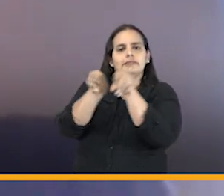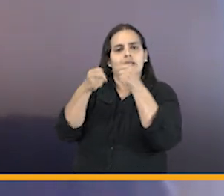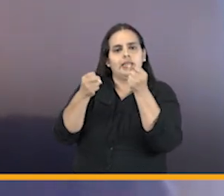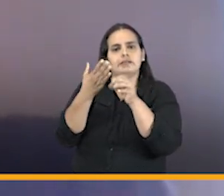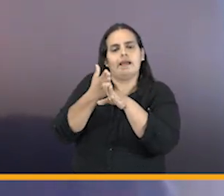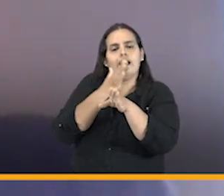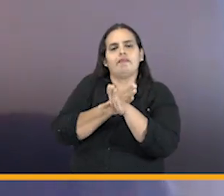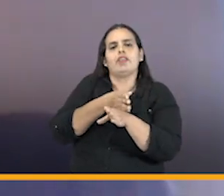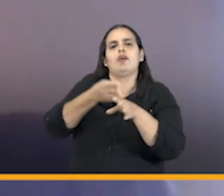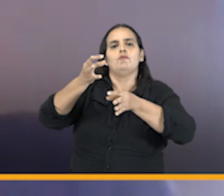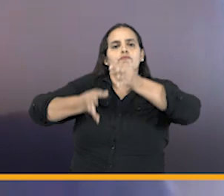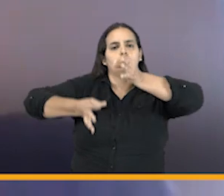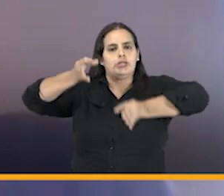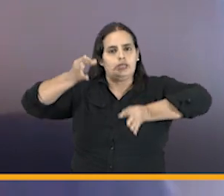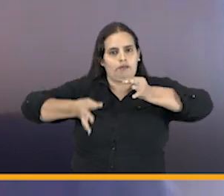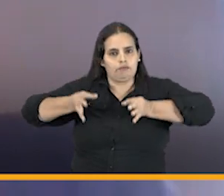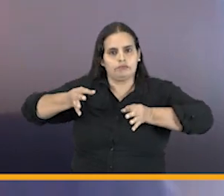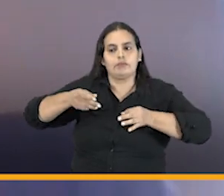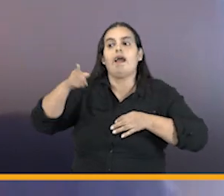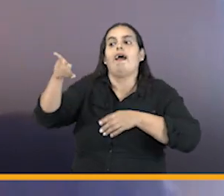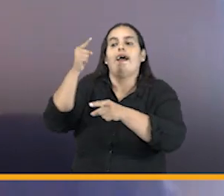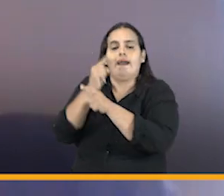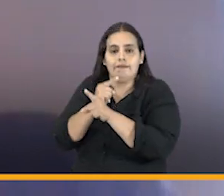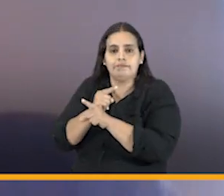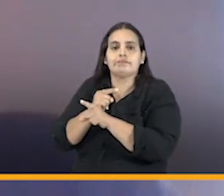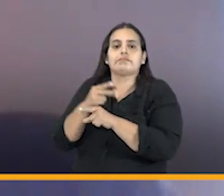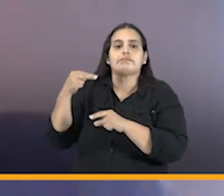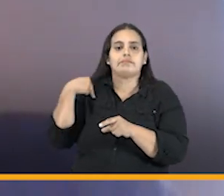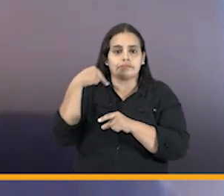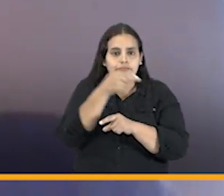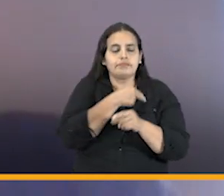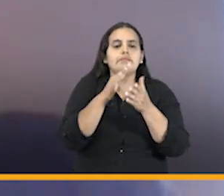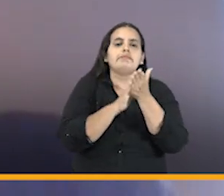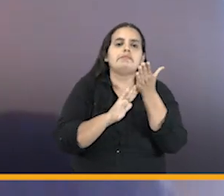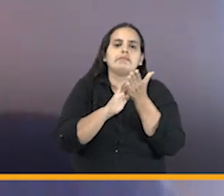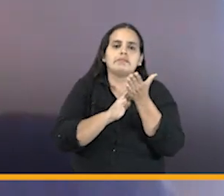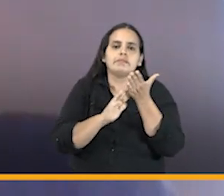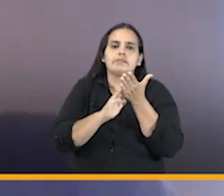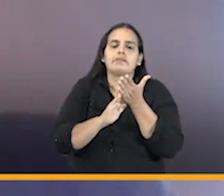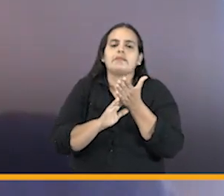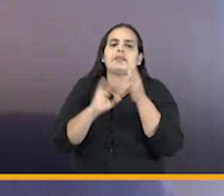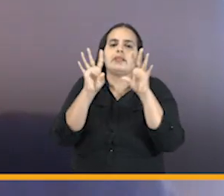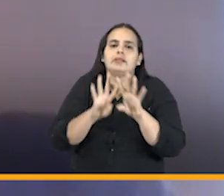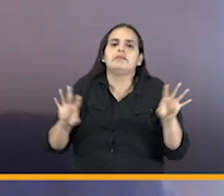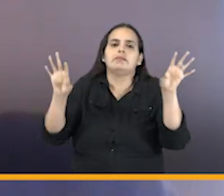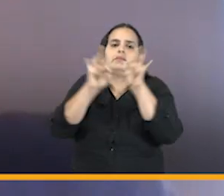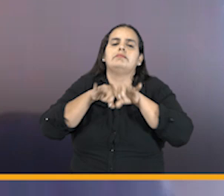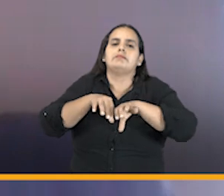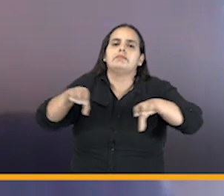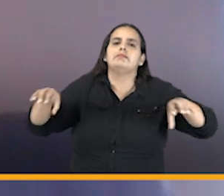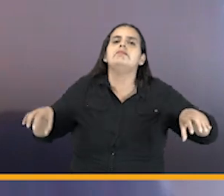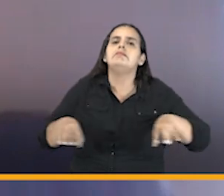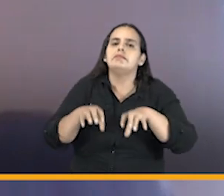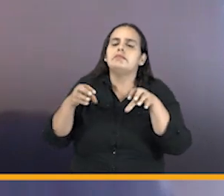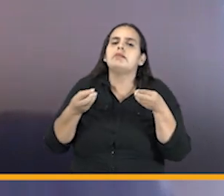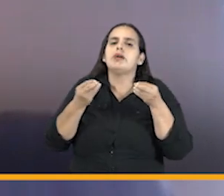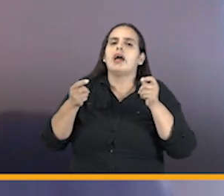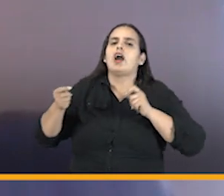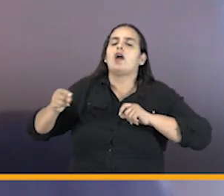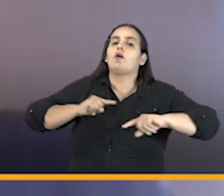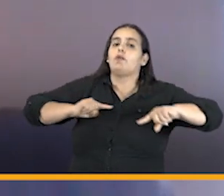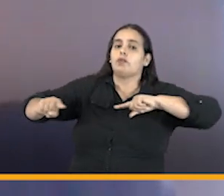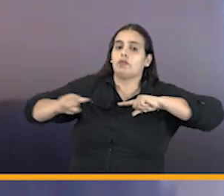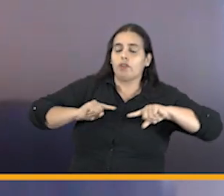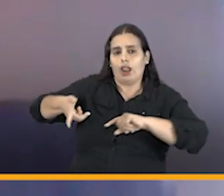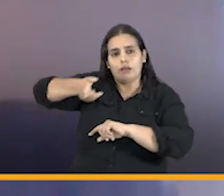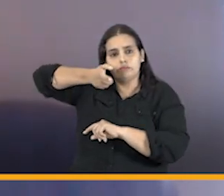antijurídico eso nos permite ejercer una función de control y